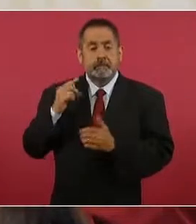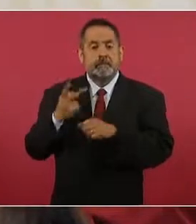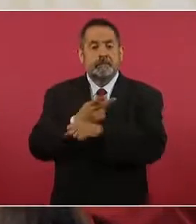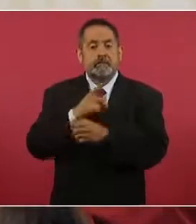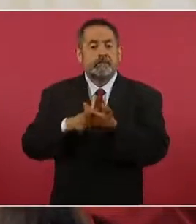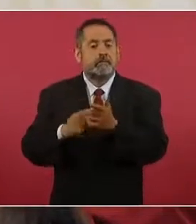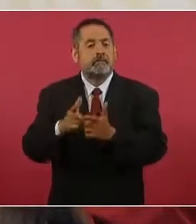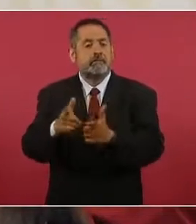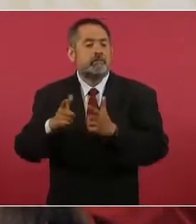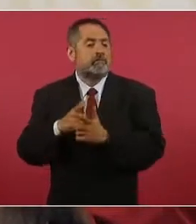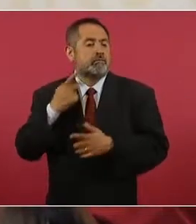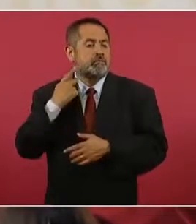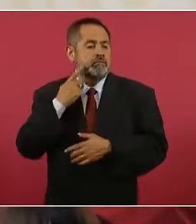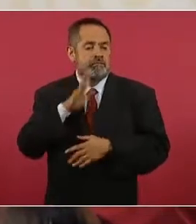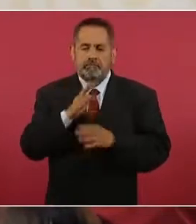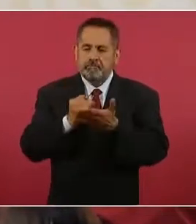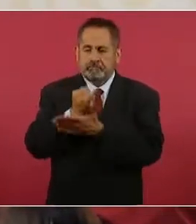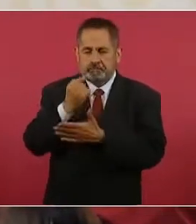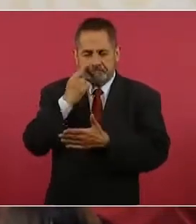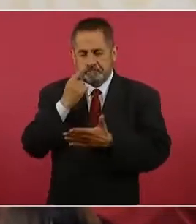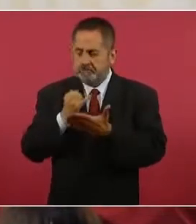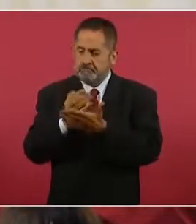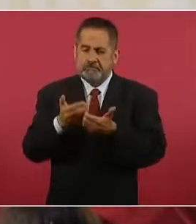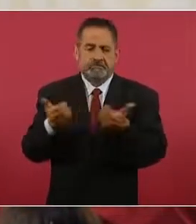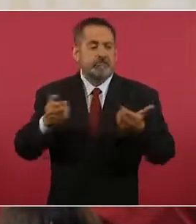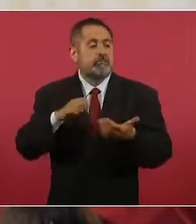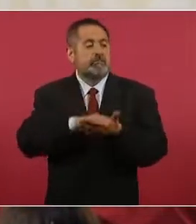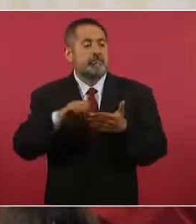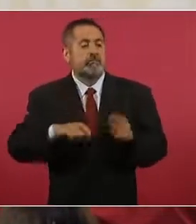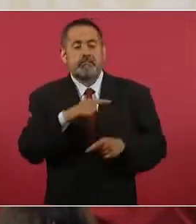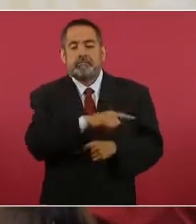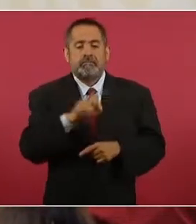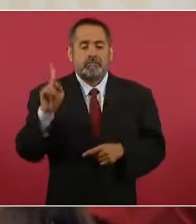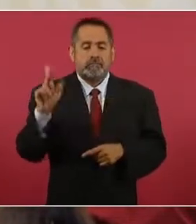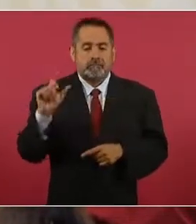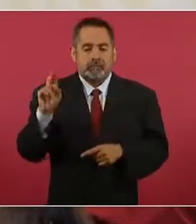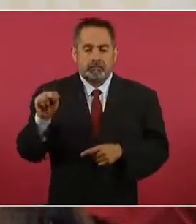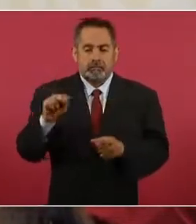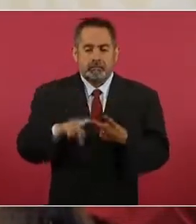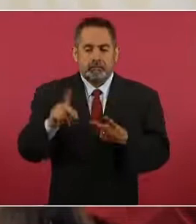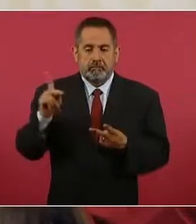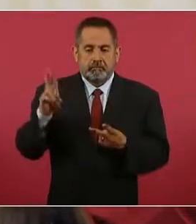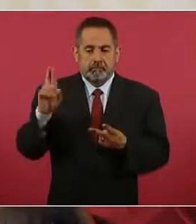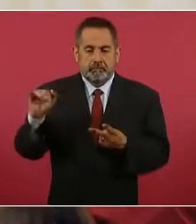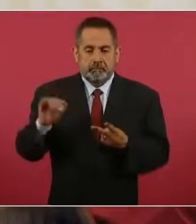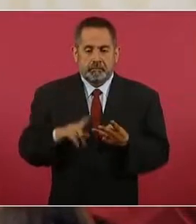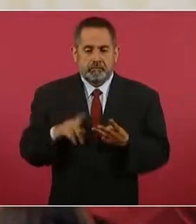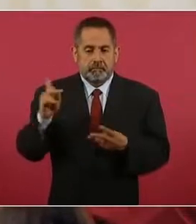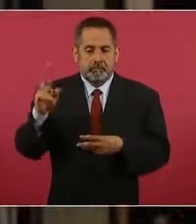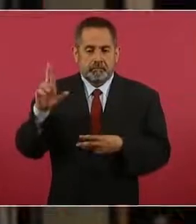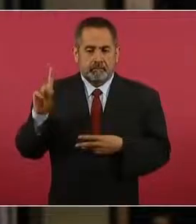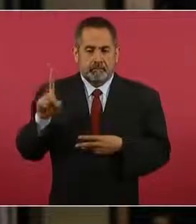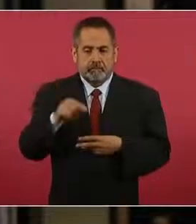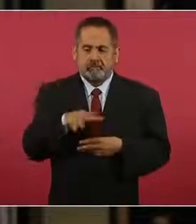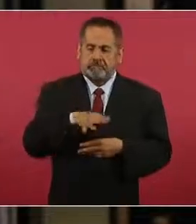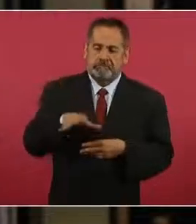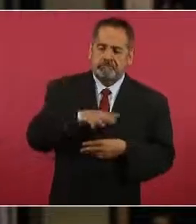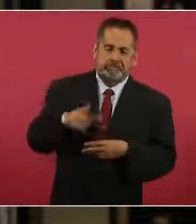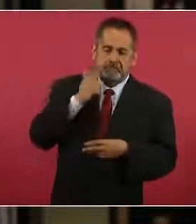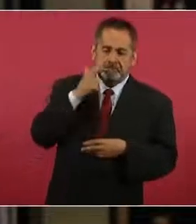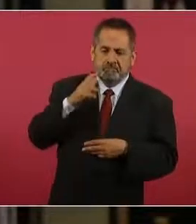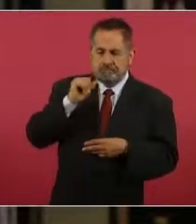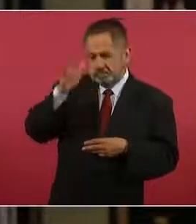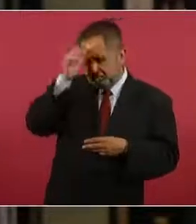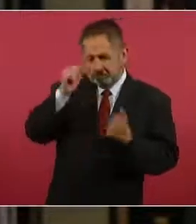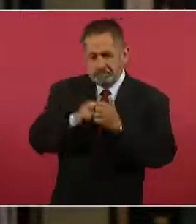políticos ya fijaron su postura. Tal es el caso del Partido Acción Nacional, del PRI y del PRD, que ya rechazaron esta